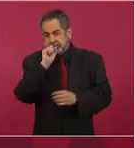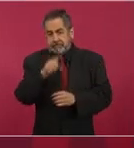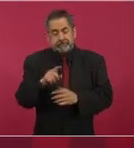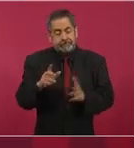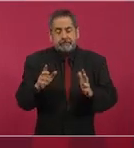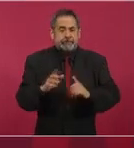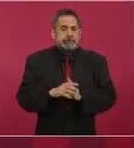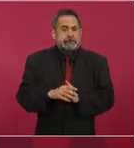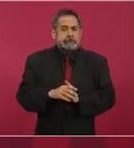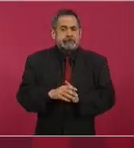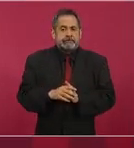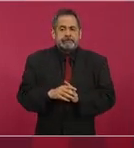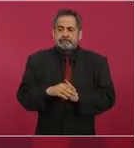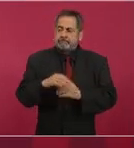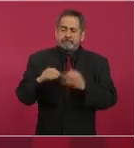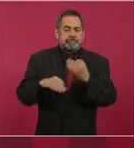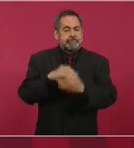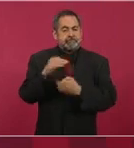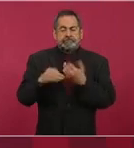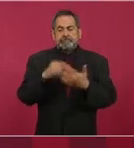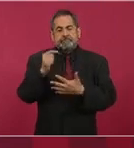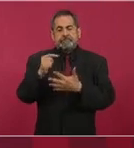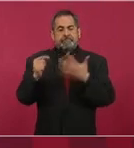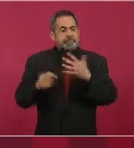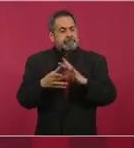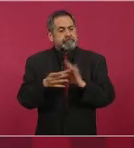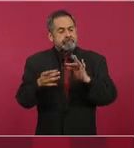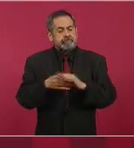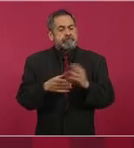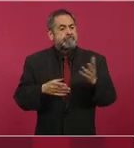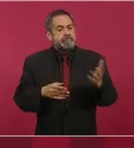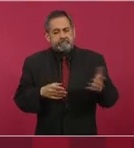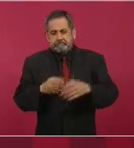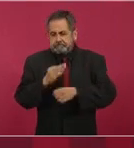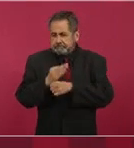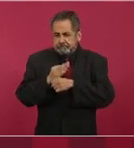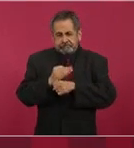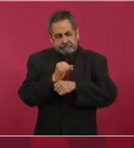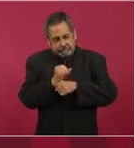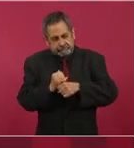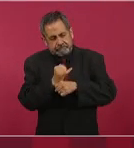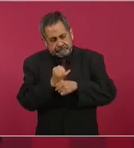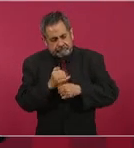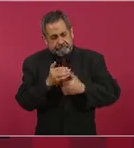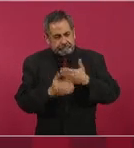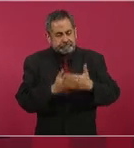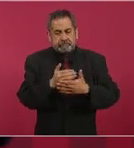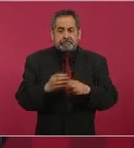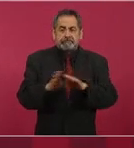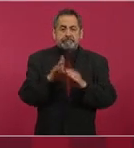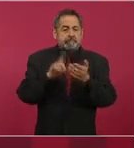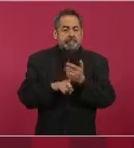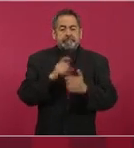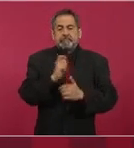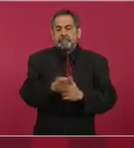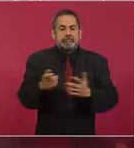todo lo que se está investigando y se está